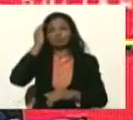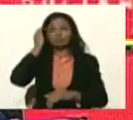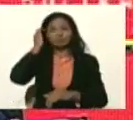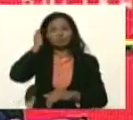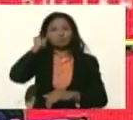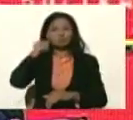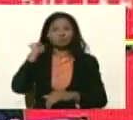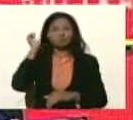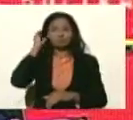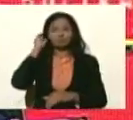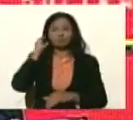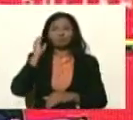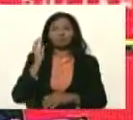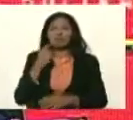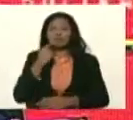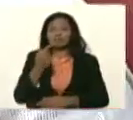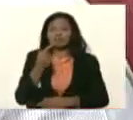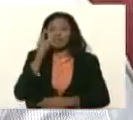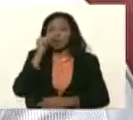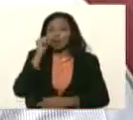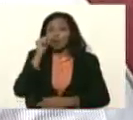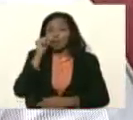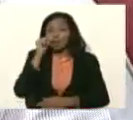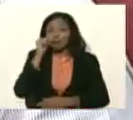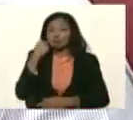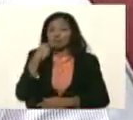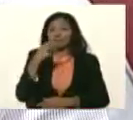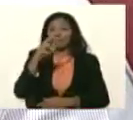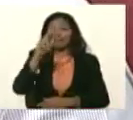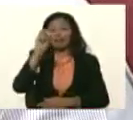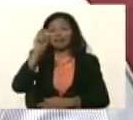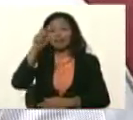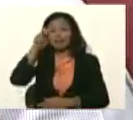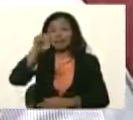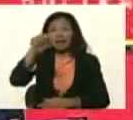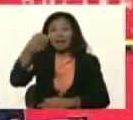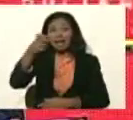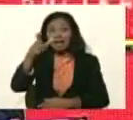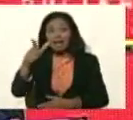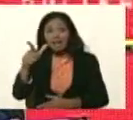así dice José Vicente Rangel su equipo